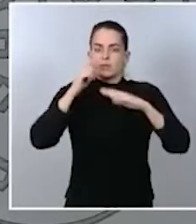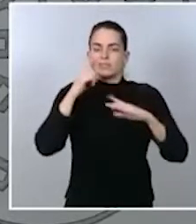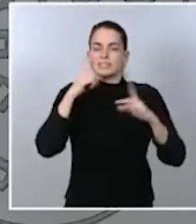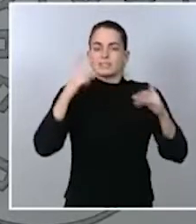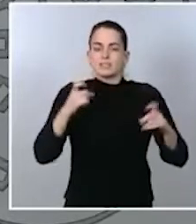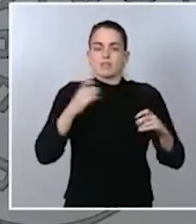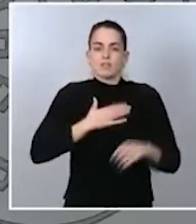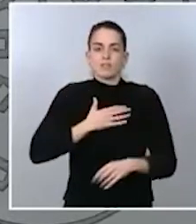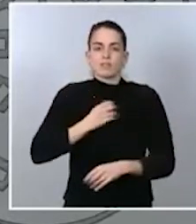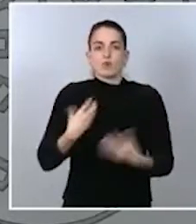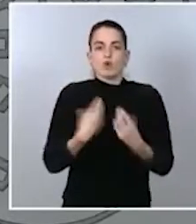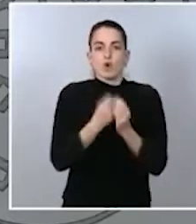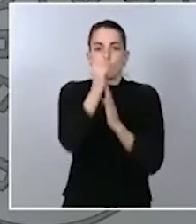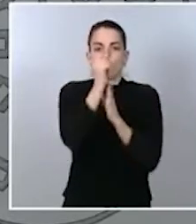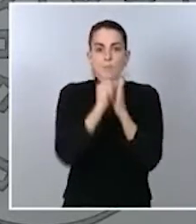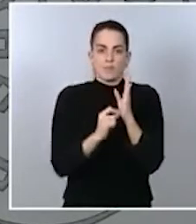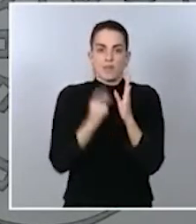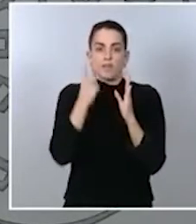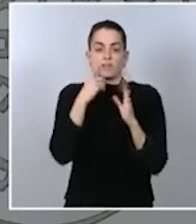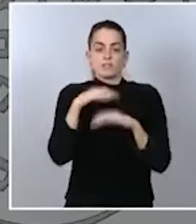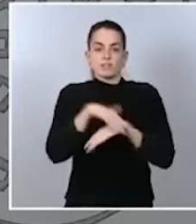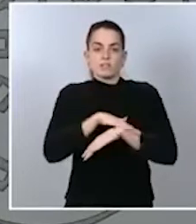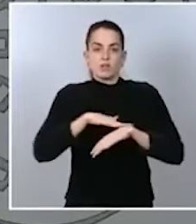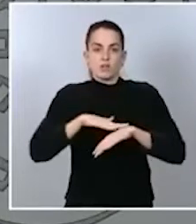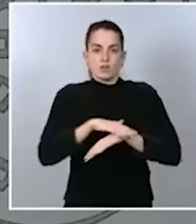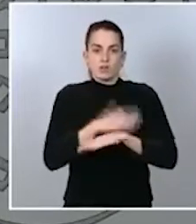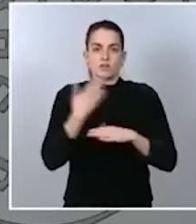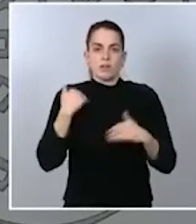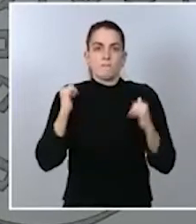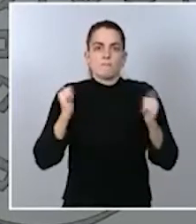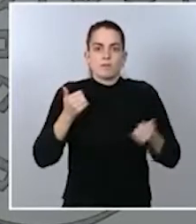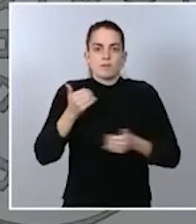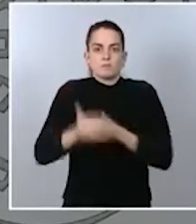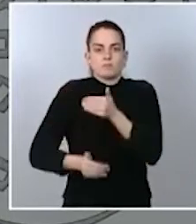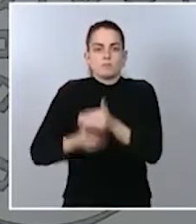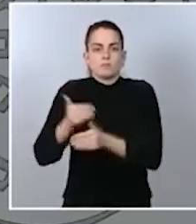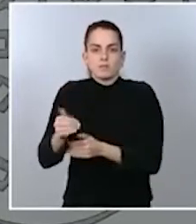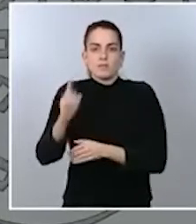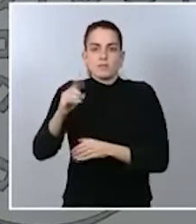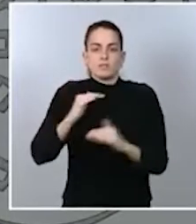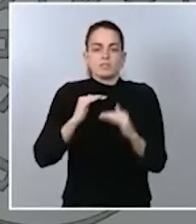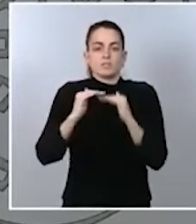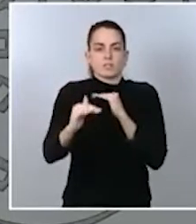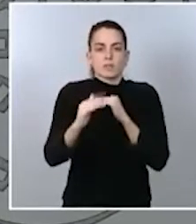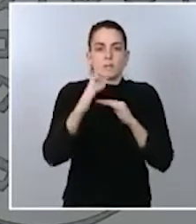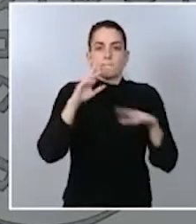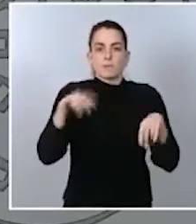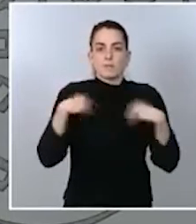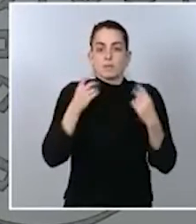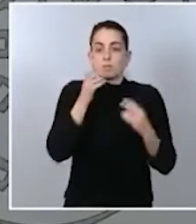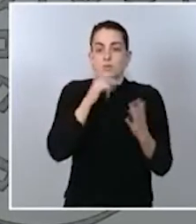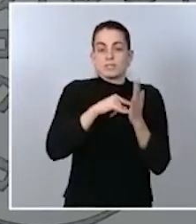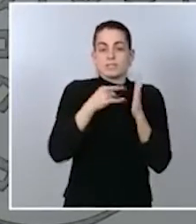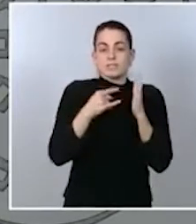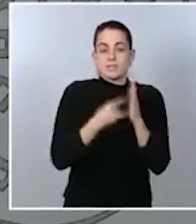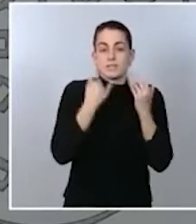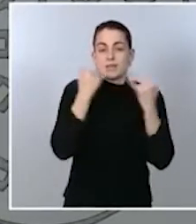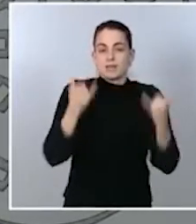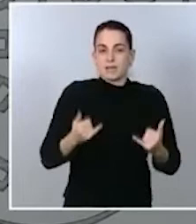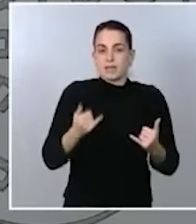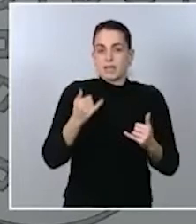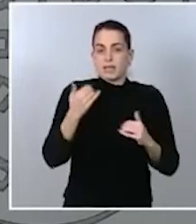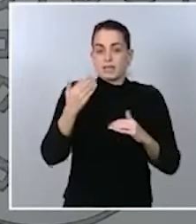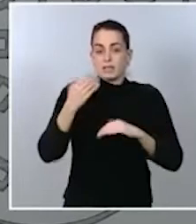medidas que el Gobierno ya ha puesto en marcha que permiten la sostenibilidad de este sistema energético en el medio plazo, con el